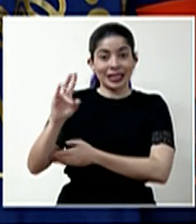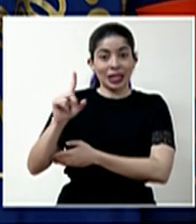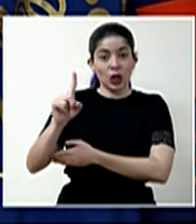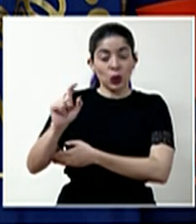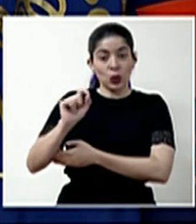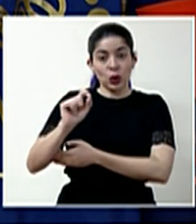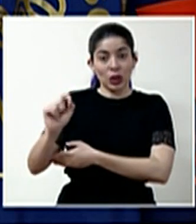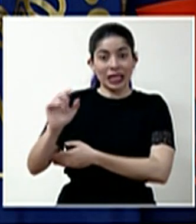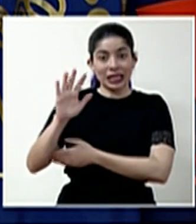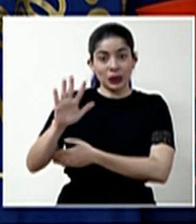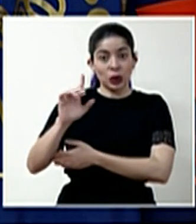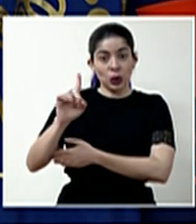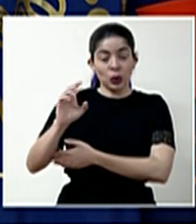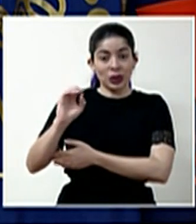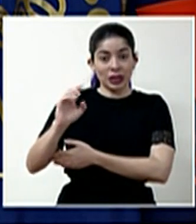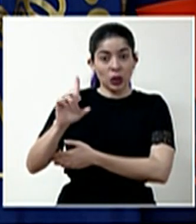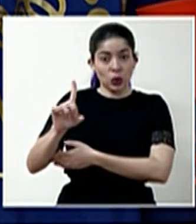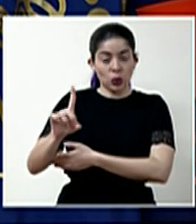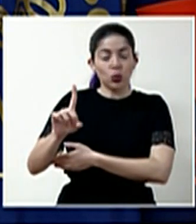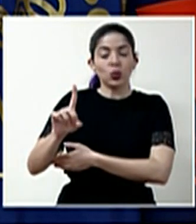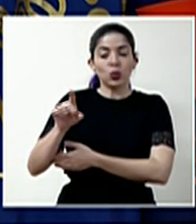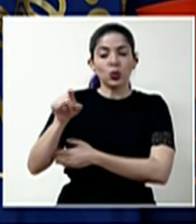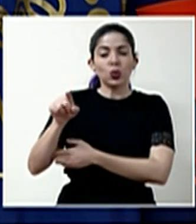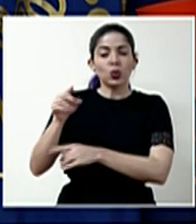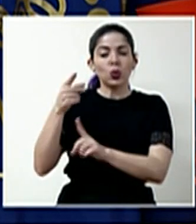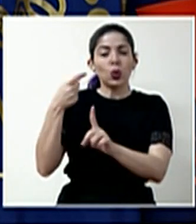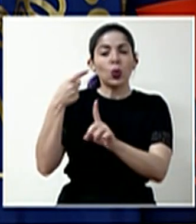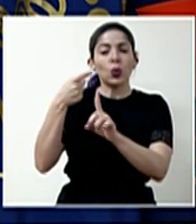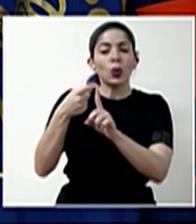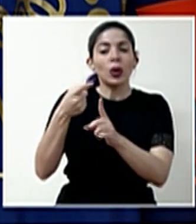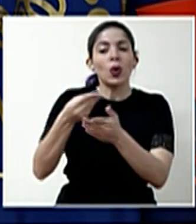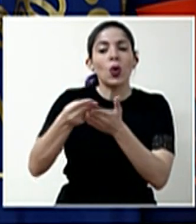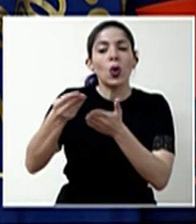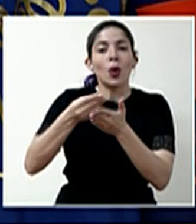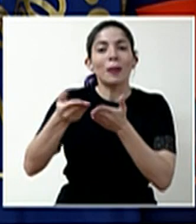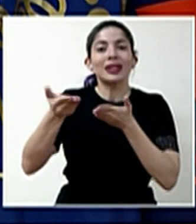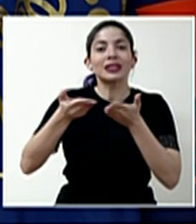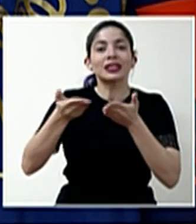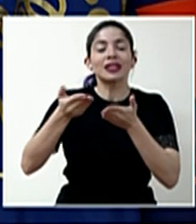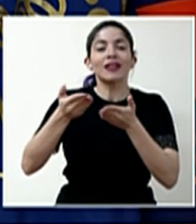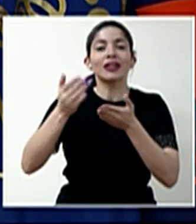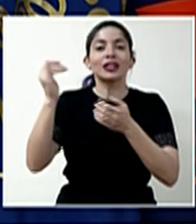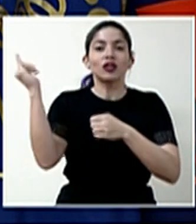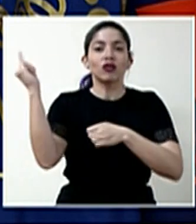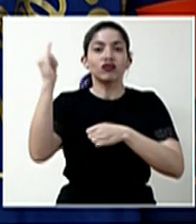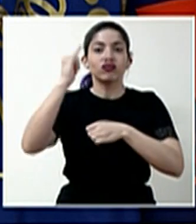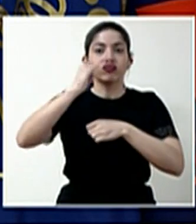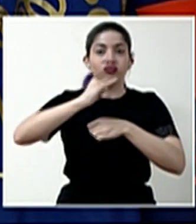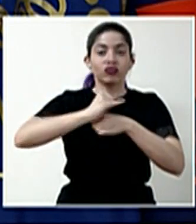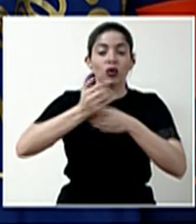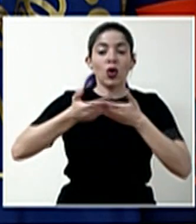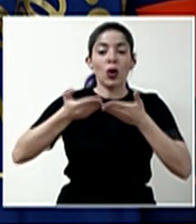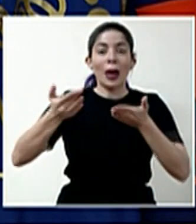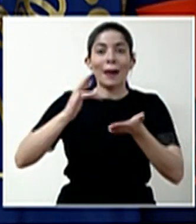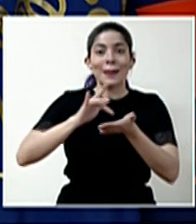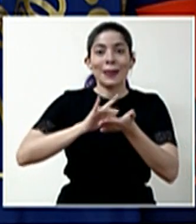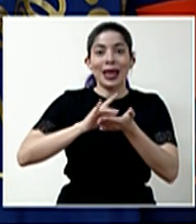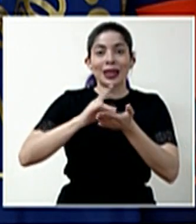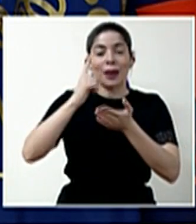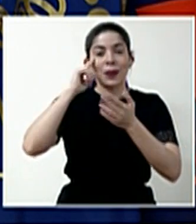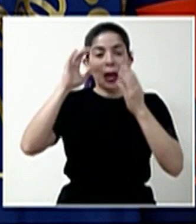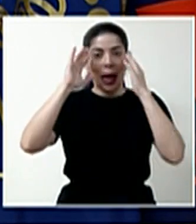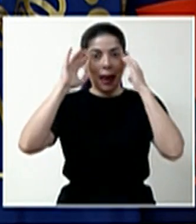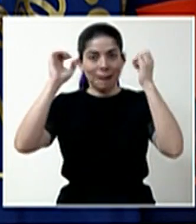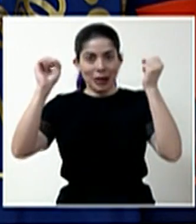-5101 con el fin de adquirir los servicios de transporte aéreo de suministros médicos donados por la